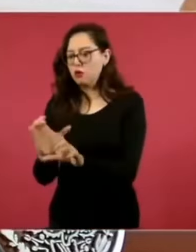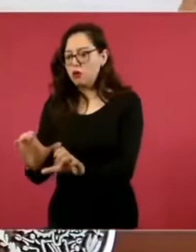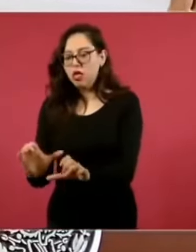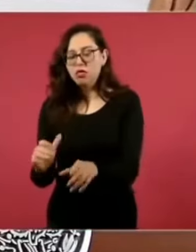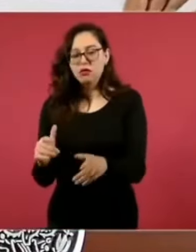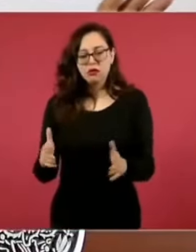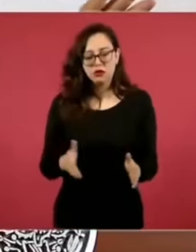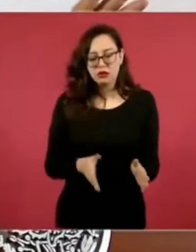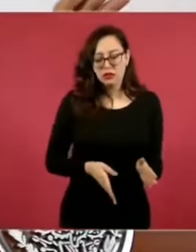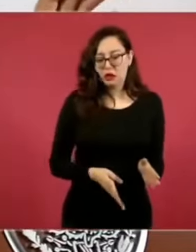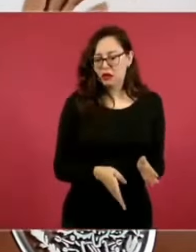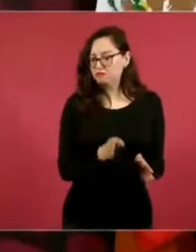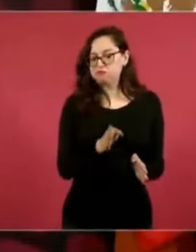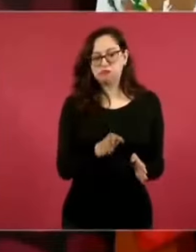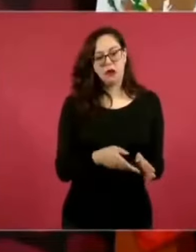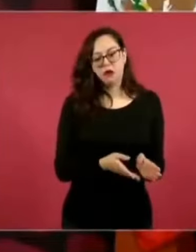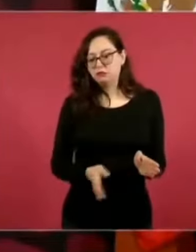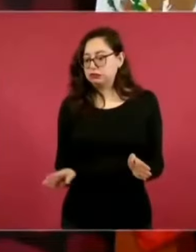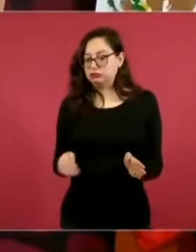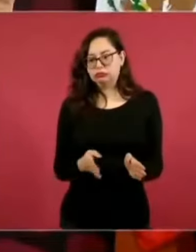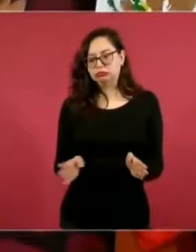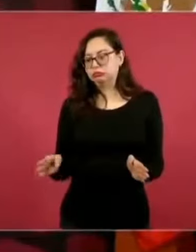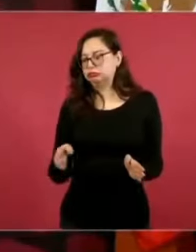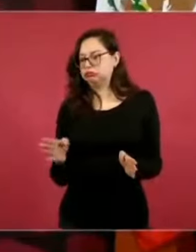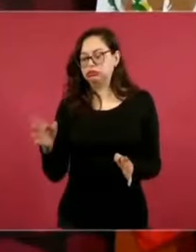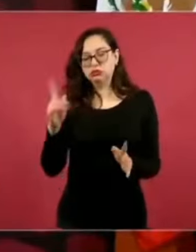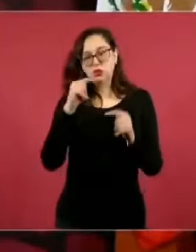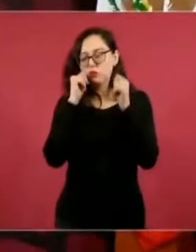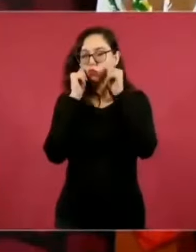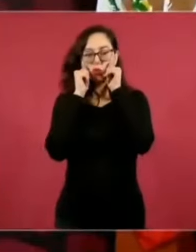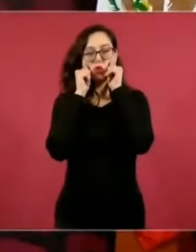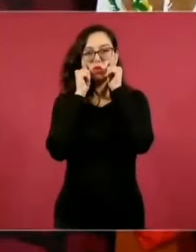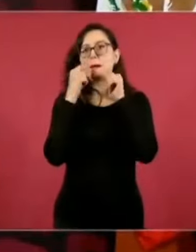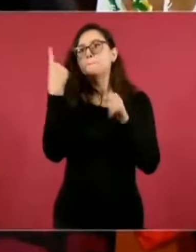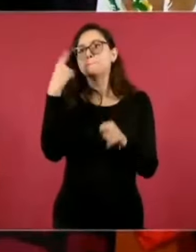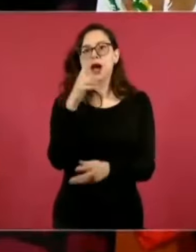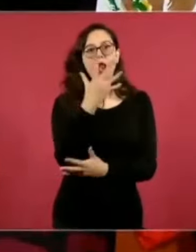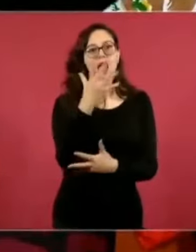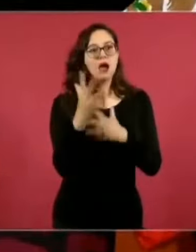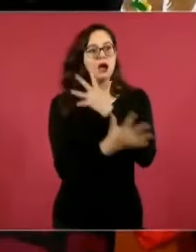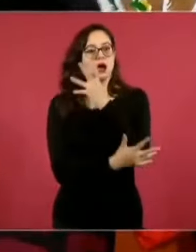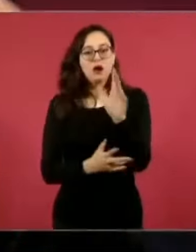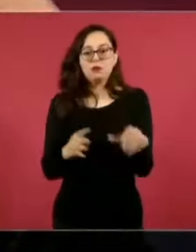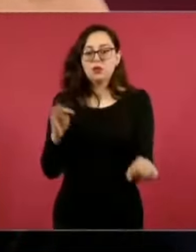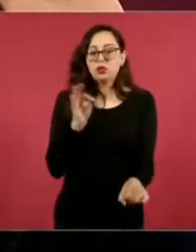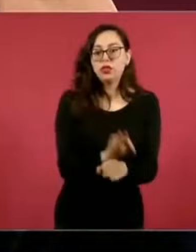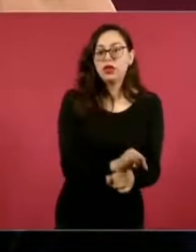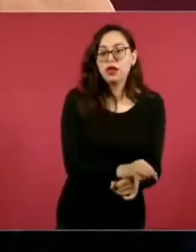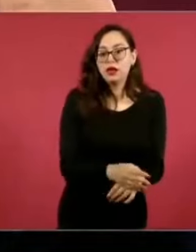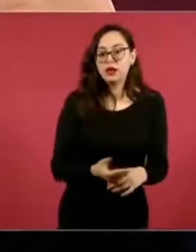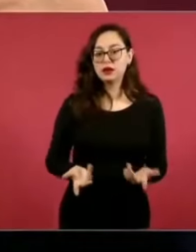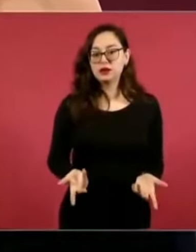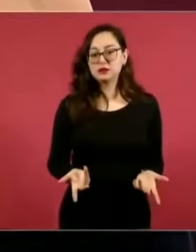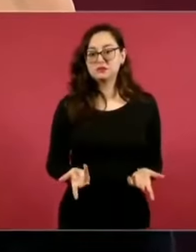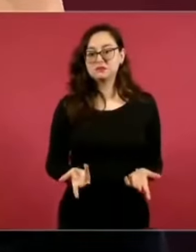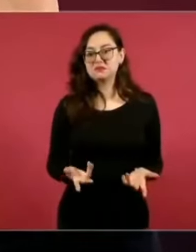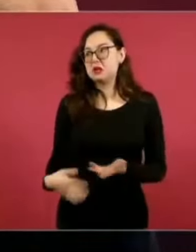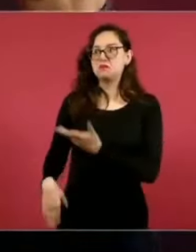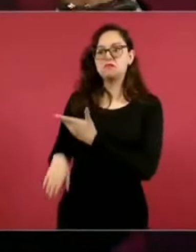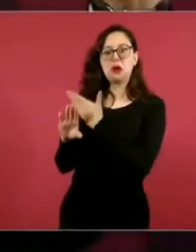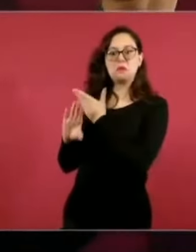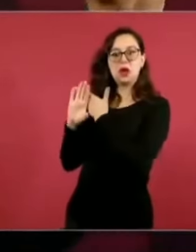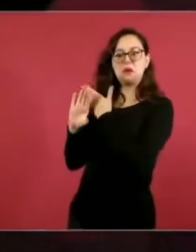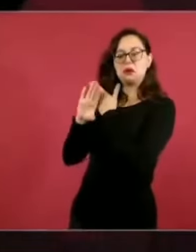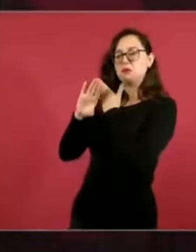tenga una idea, de Tulum a Cancún son alrededor de